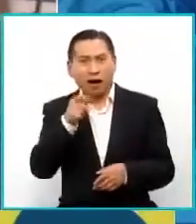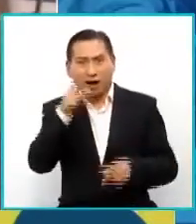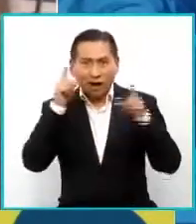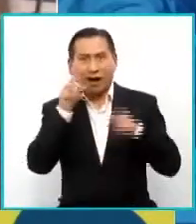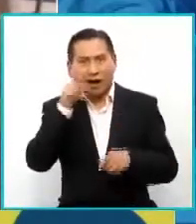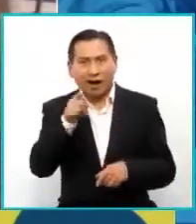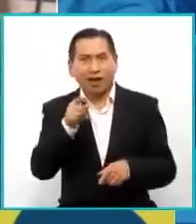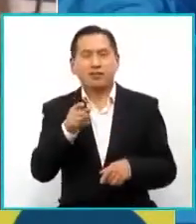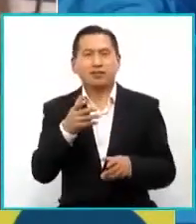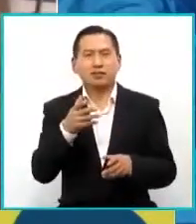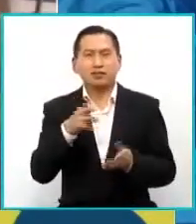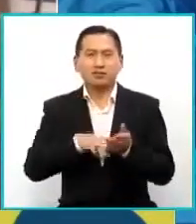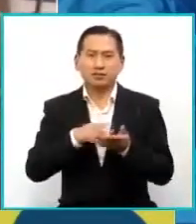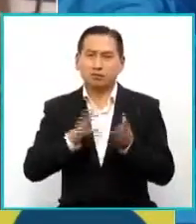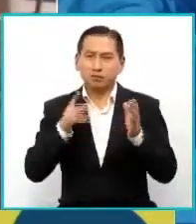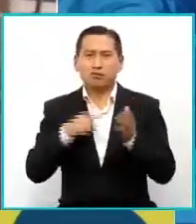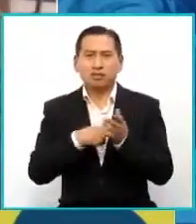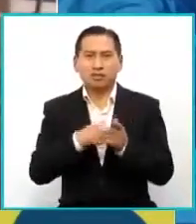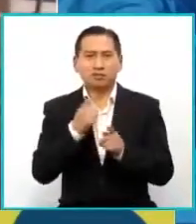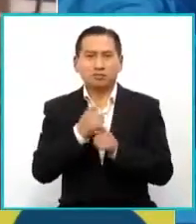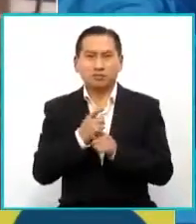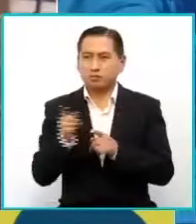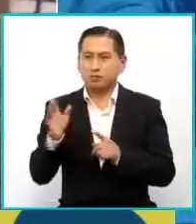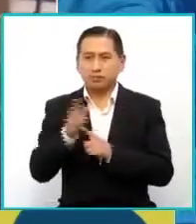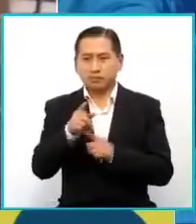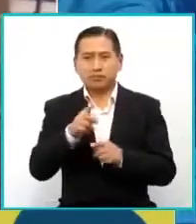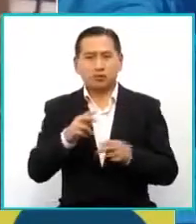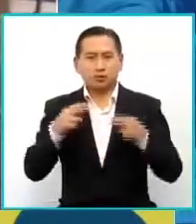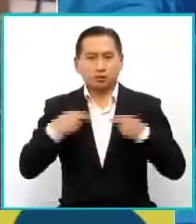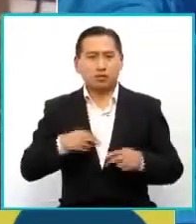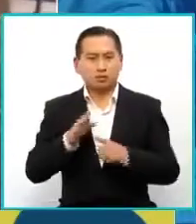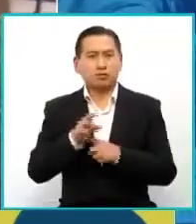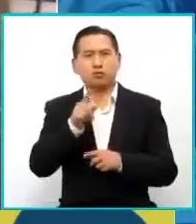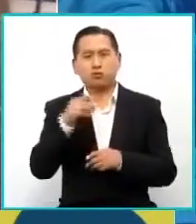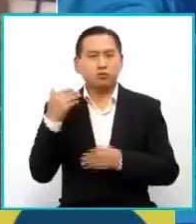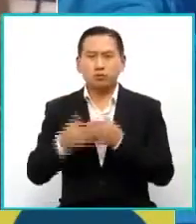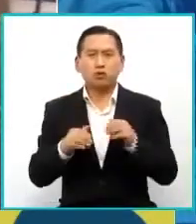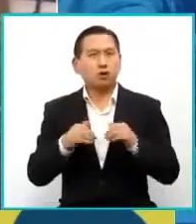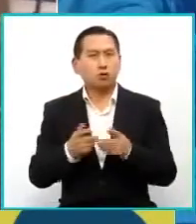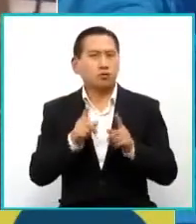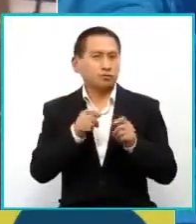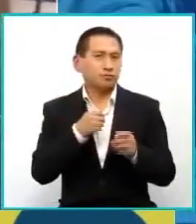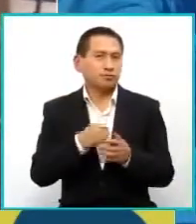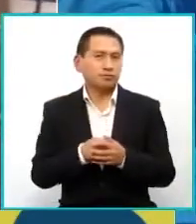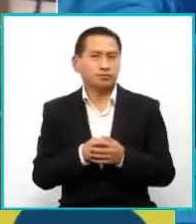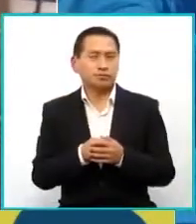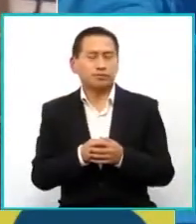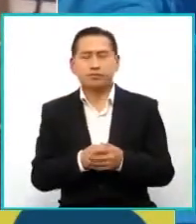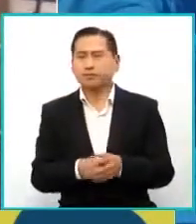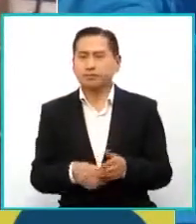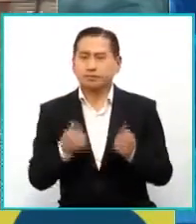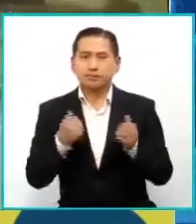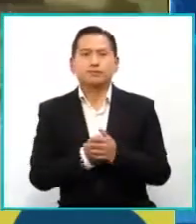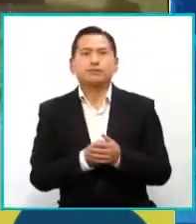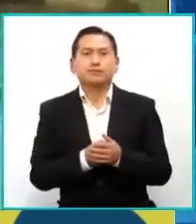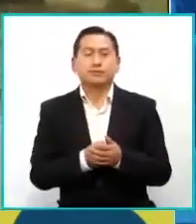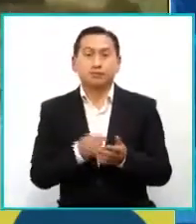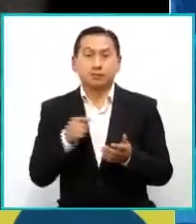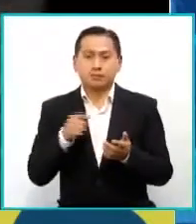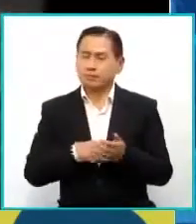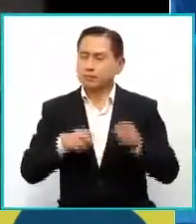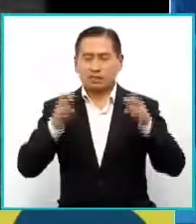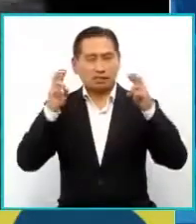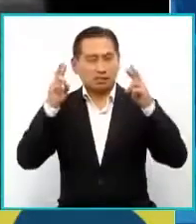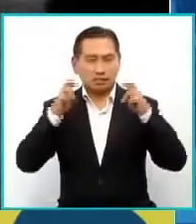él, es él! Es una forma también de hacer más humana la propuesta. ¿Cómo ha sido este proceso? Bueno, ha sido una